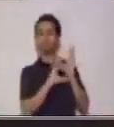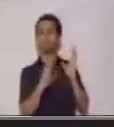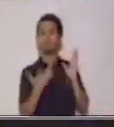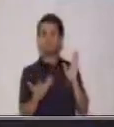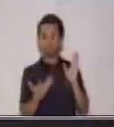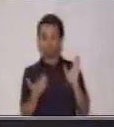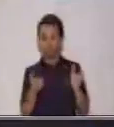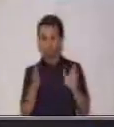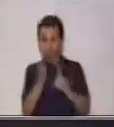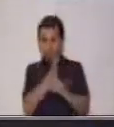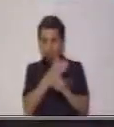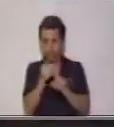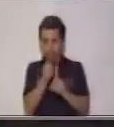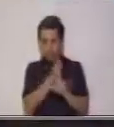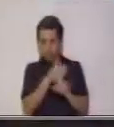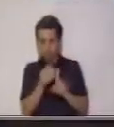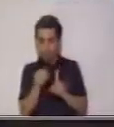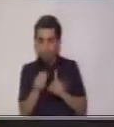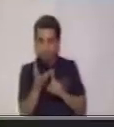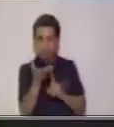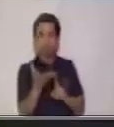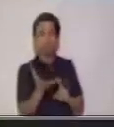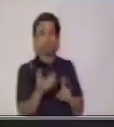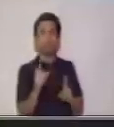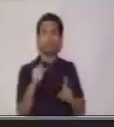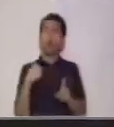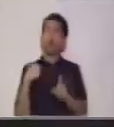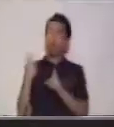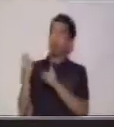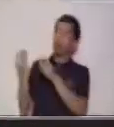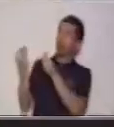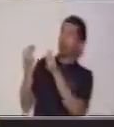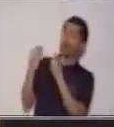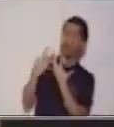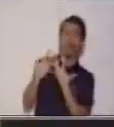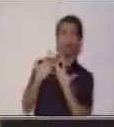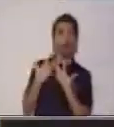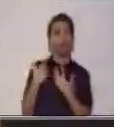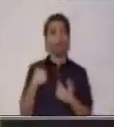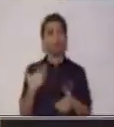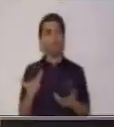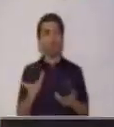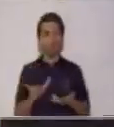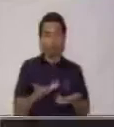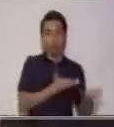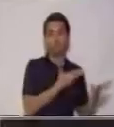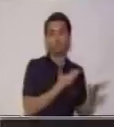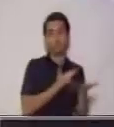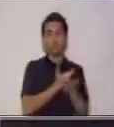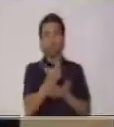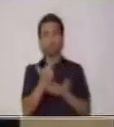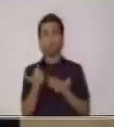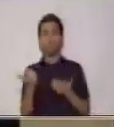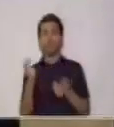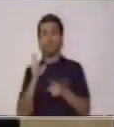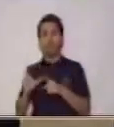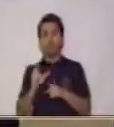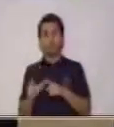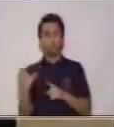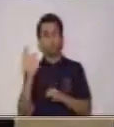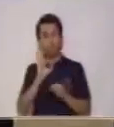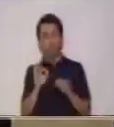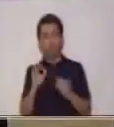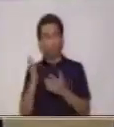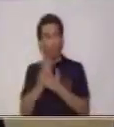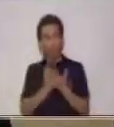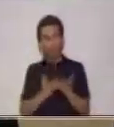convencernos, es llegar a convencernos de ejecutar alguna acción o comprar un producto o hacer alguna